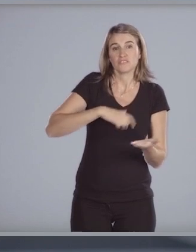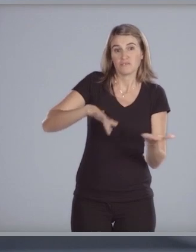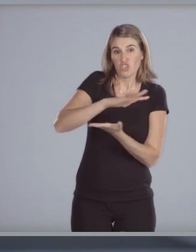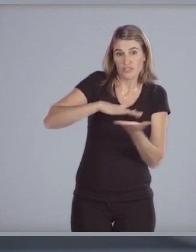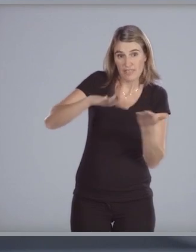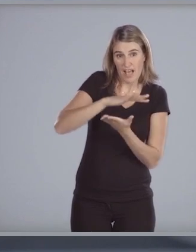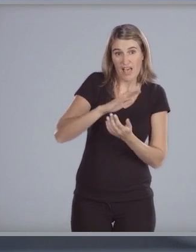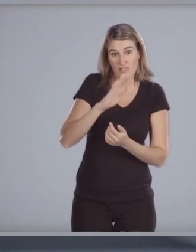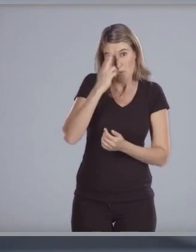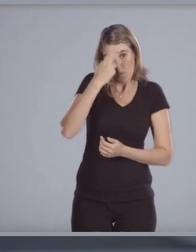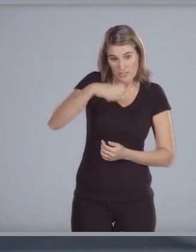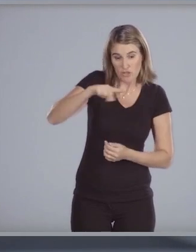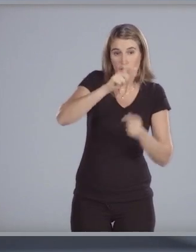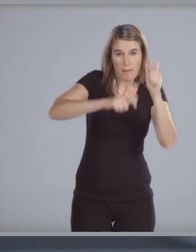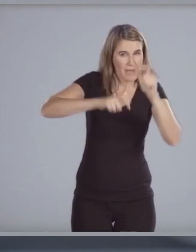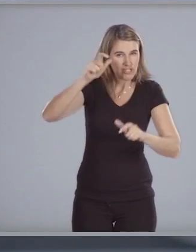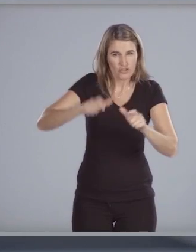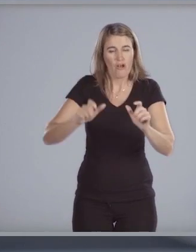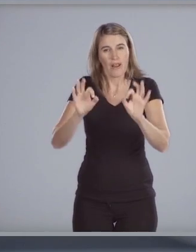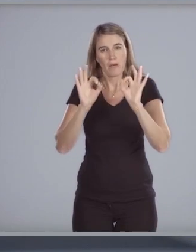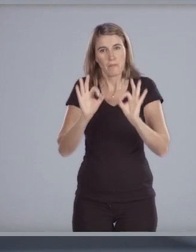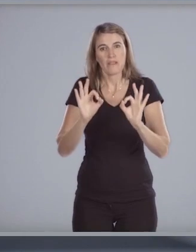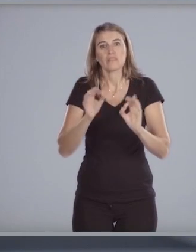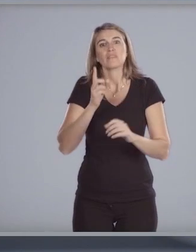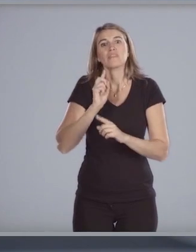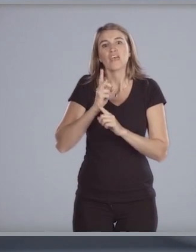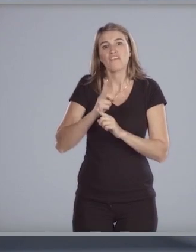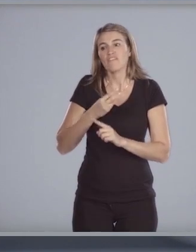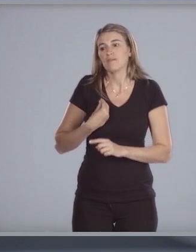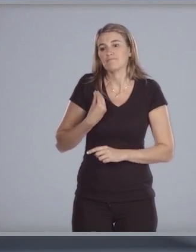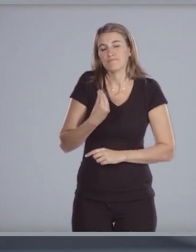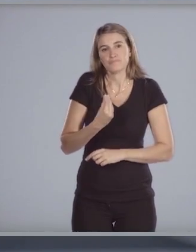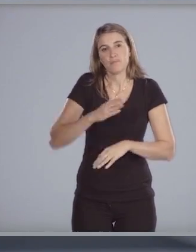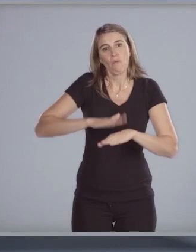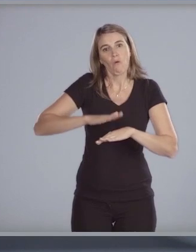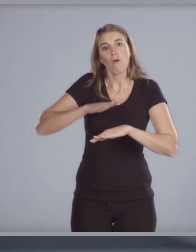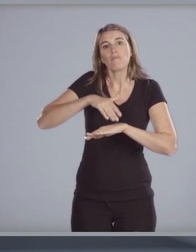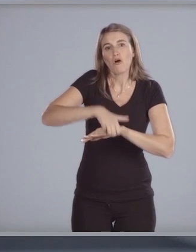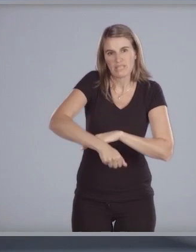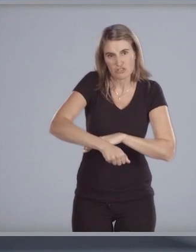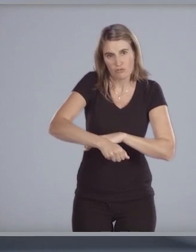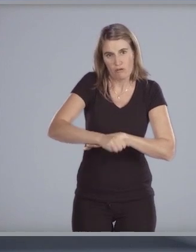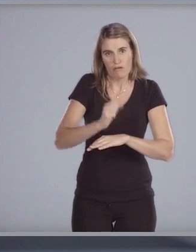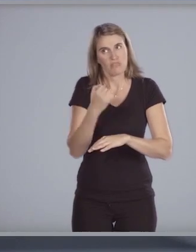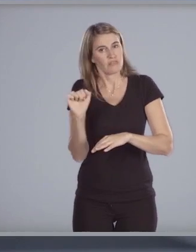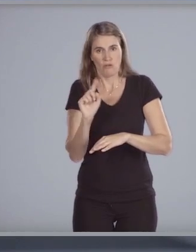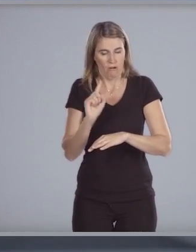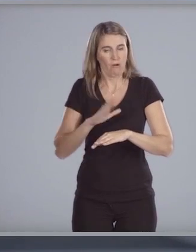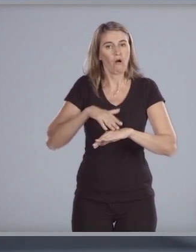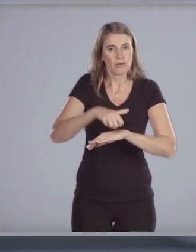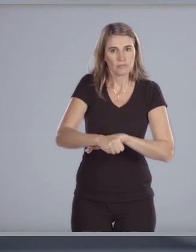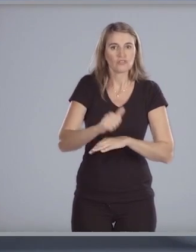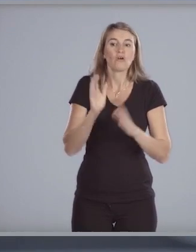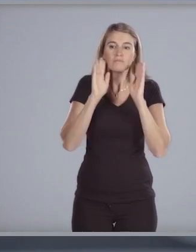sociedad uruguaya y sus integrantes debemos asumir el compromiso inexcusable